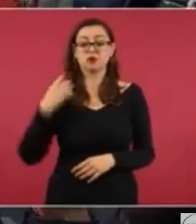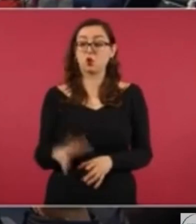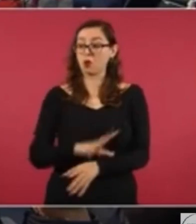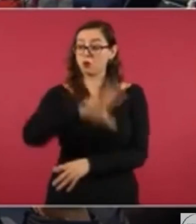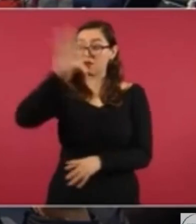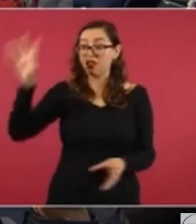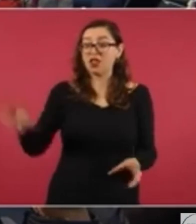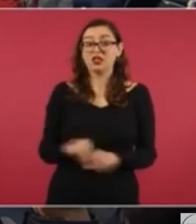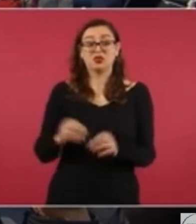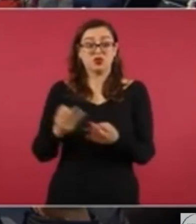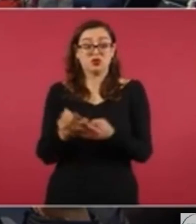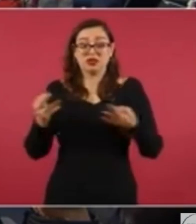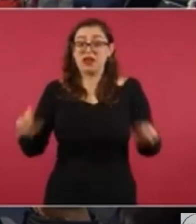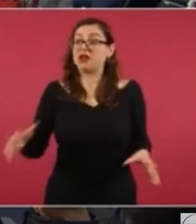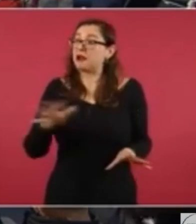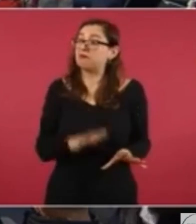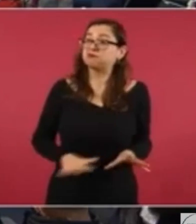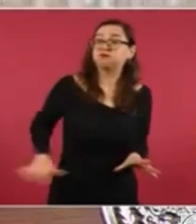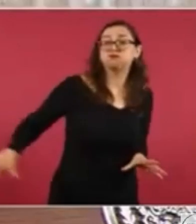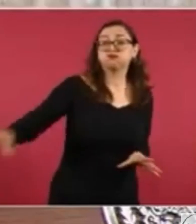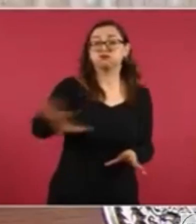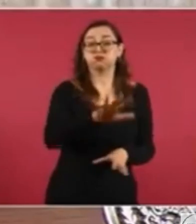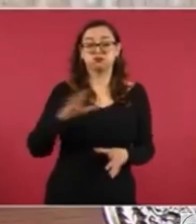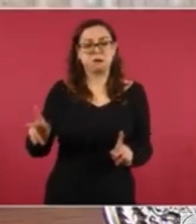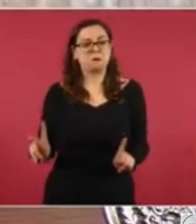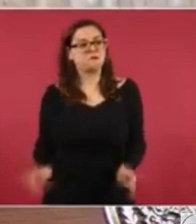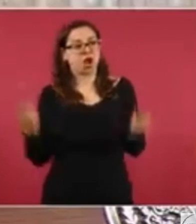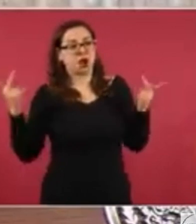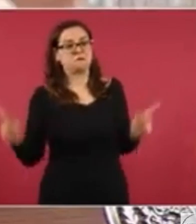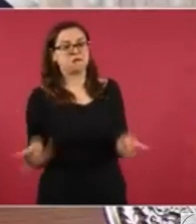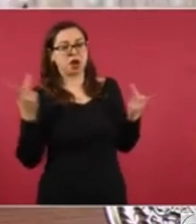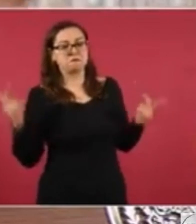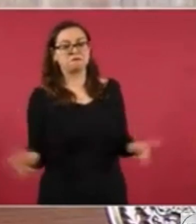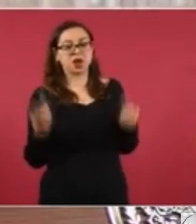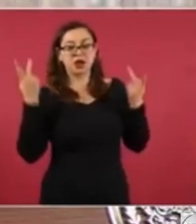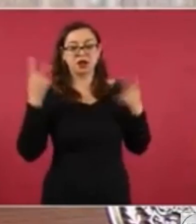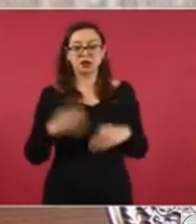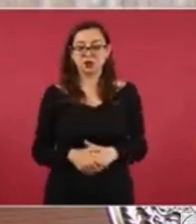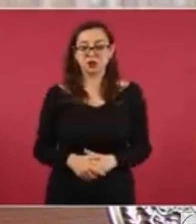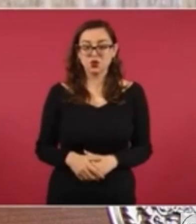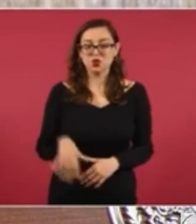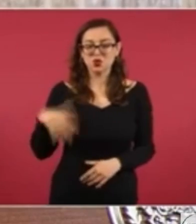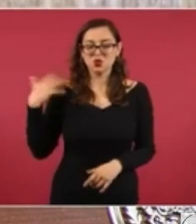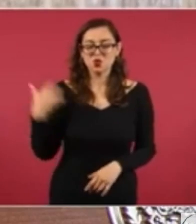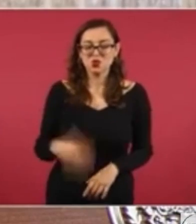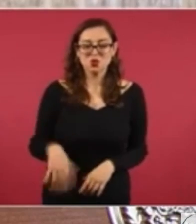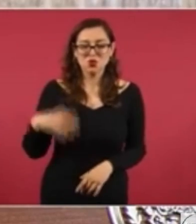que se convierten en latifundios,